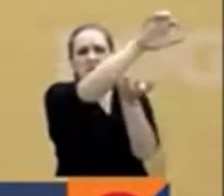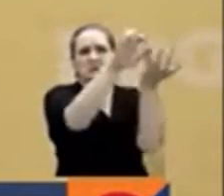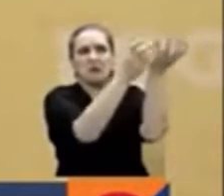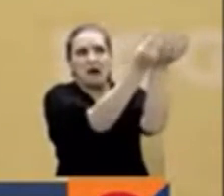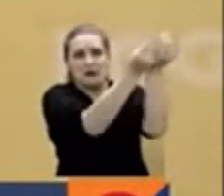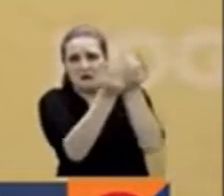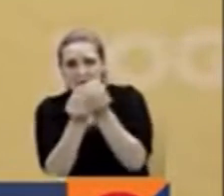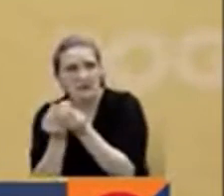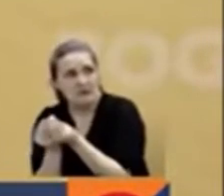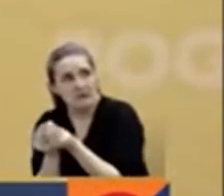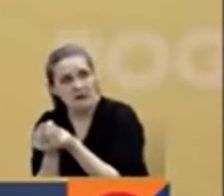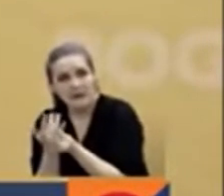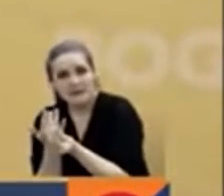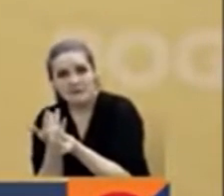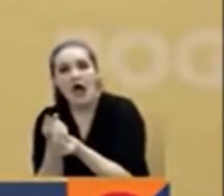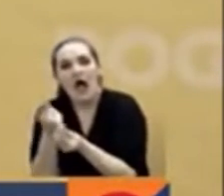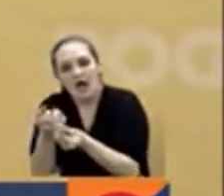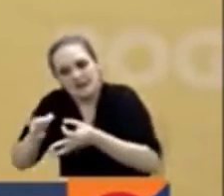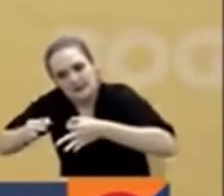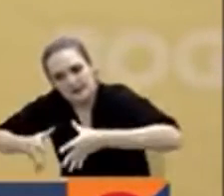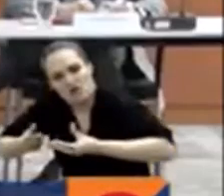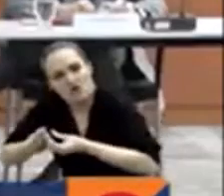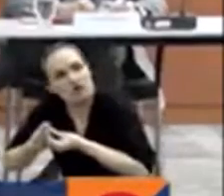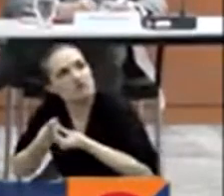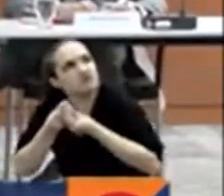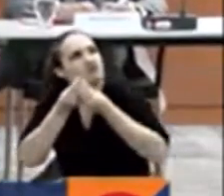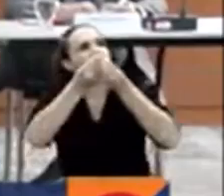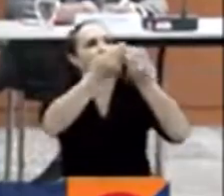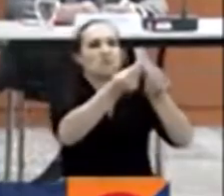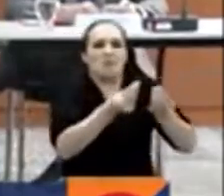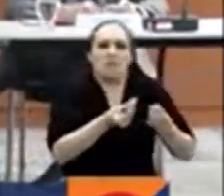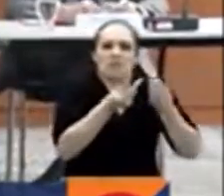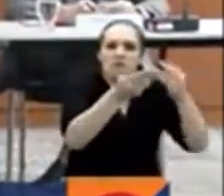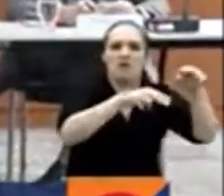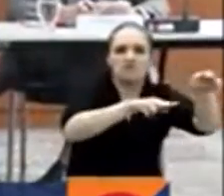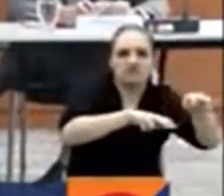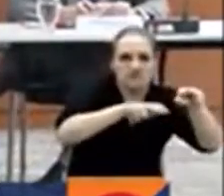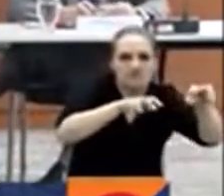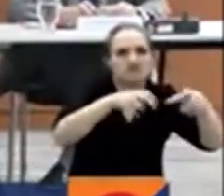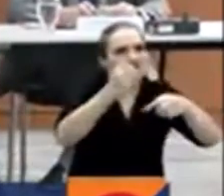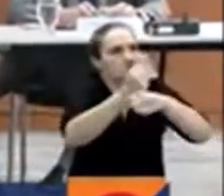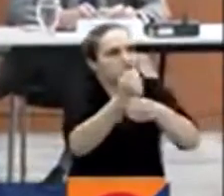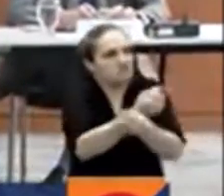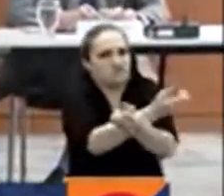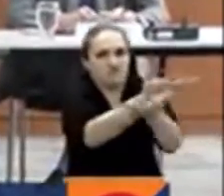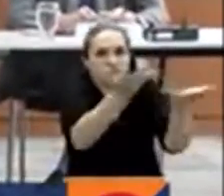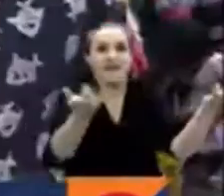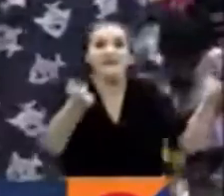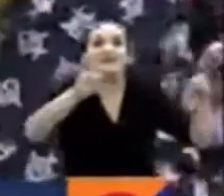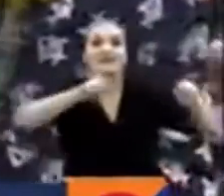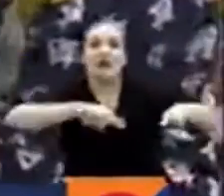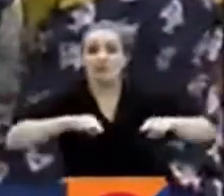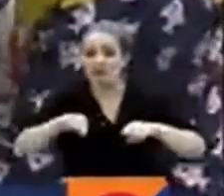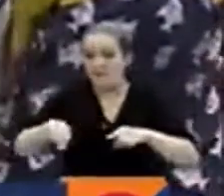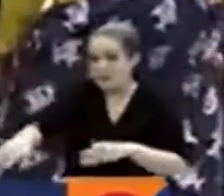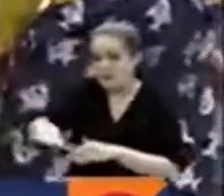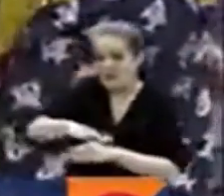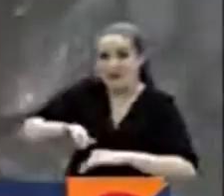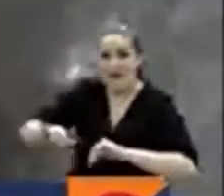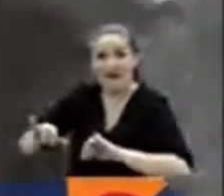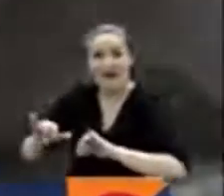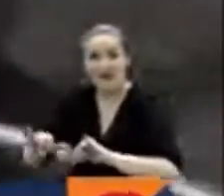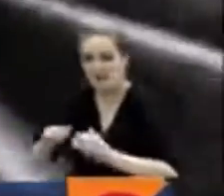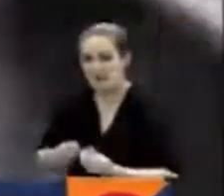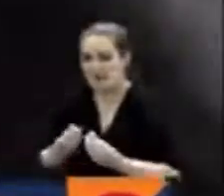seguro y con garantías de productividad. Otros de los acuerdos consisten en brindar servicios públicos en albergues, garantía de